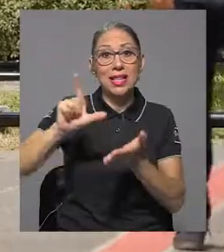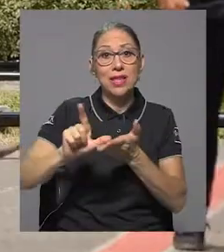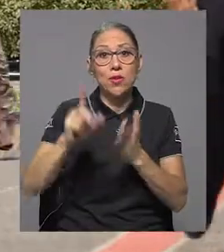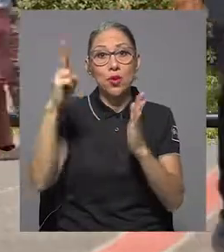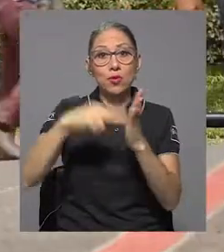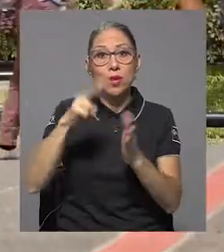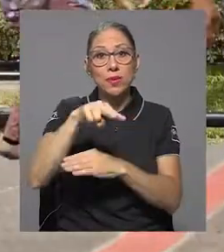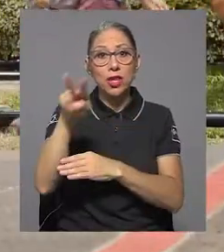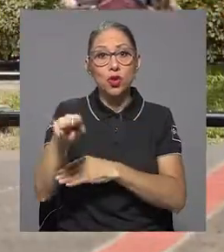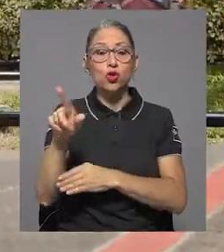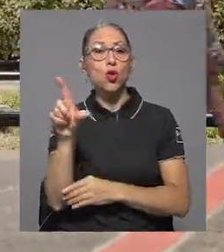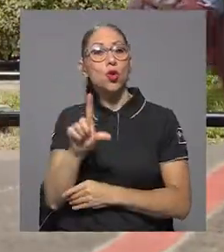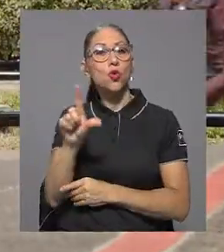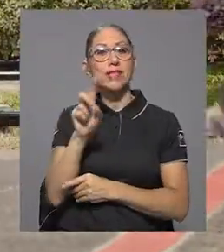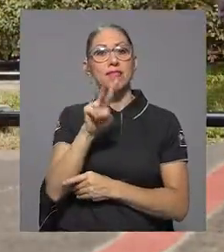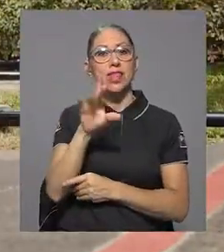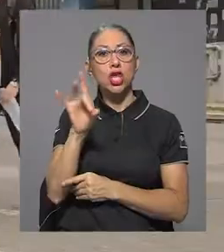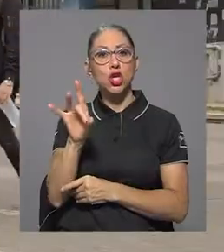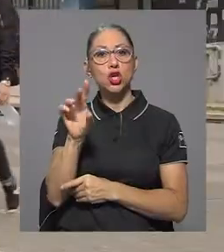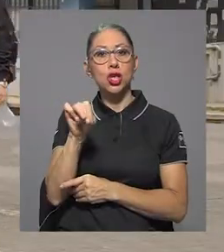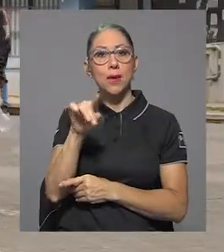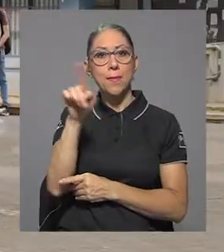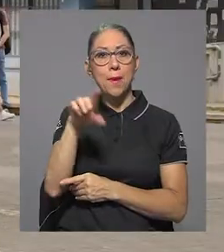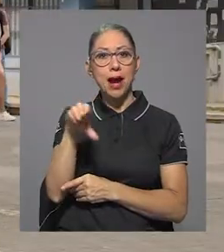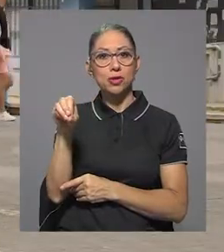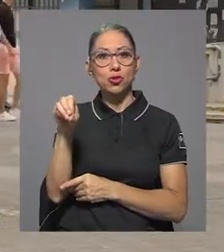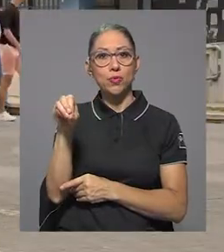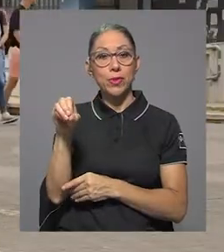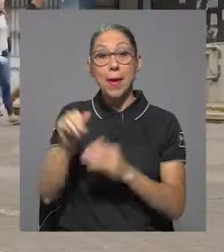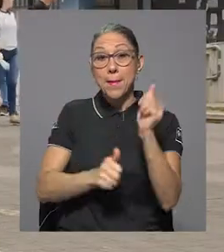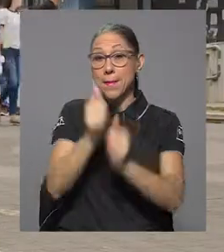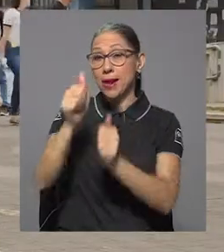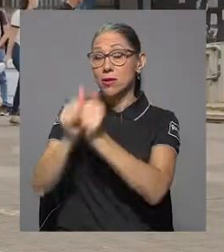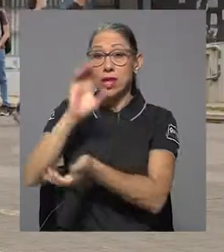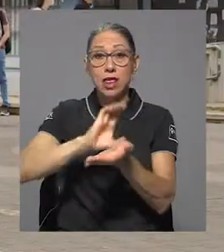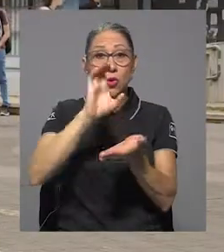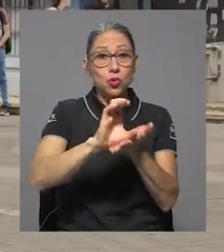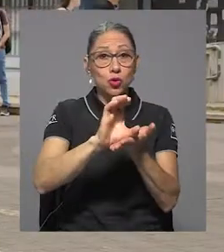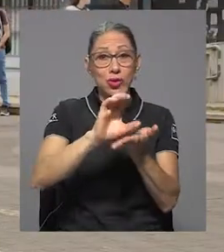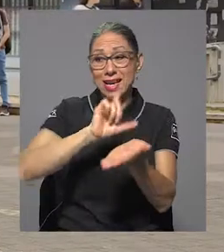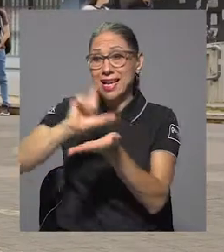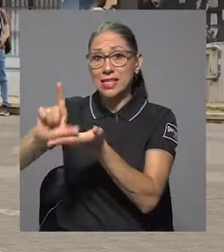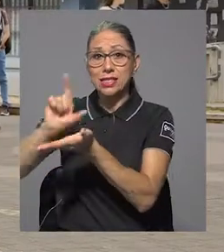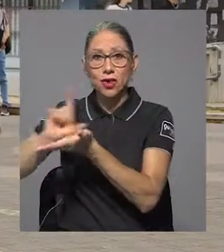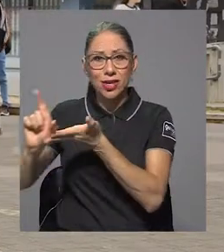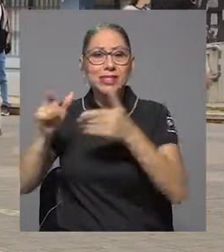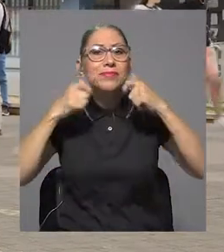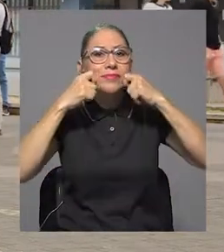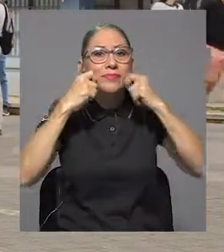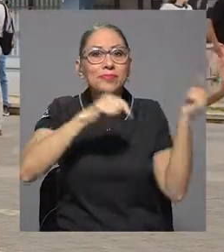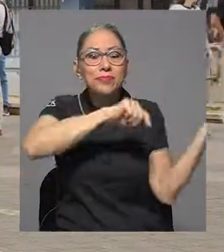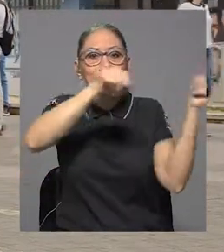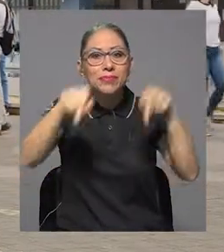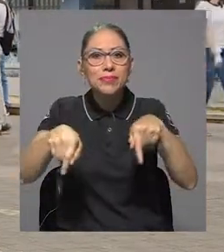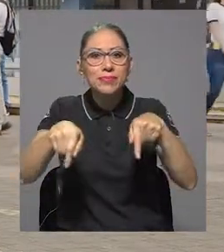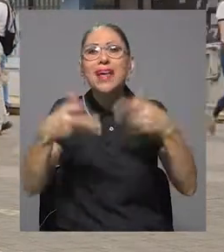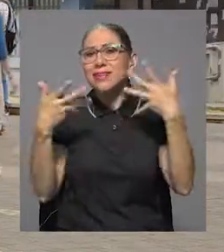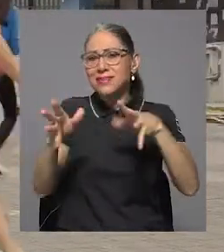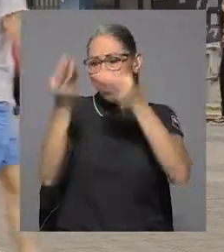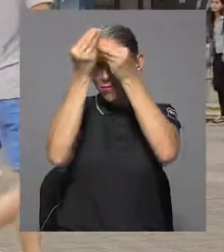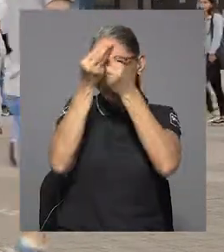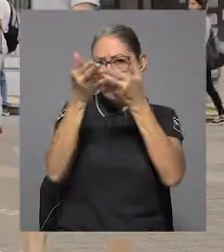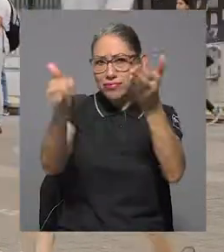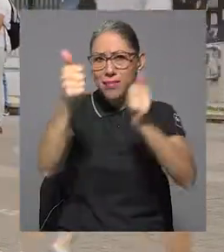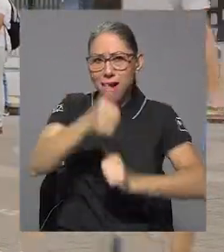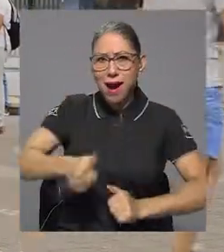el día lunes 28 de marzo y la gran mayoría de cursos y lecciones se brindarán de forma presencial, según lo ha comunicado